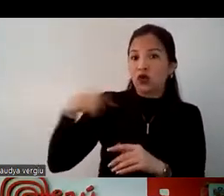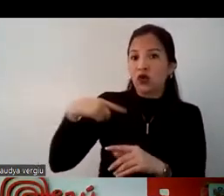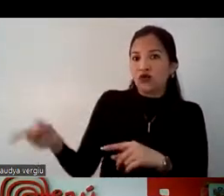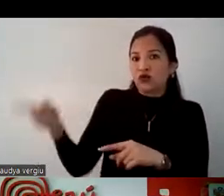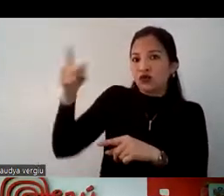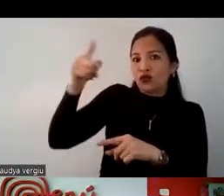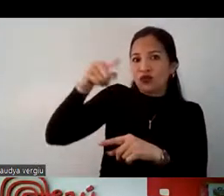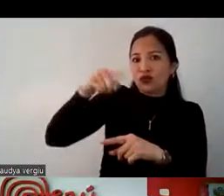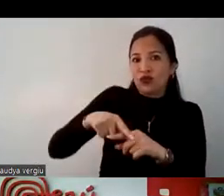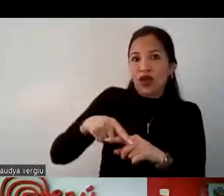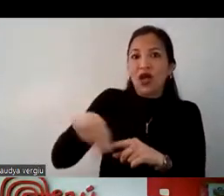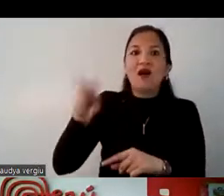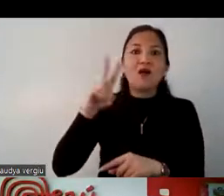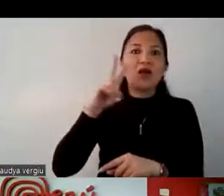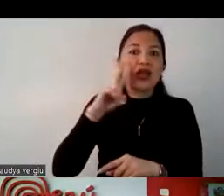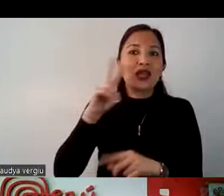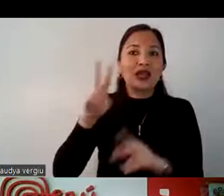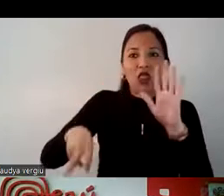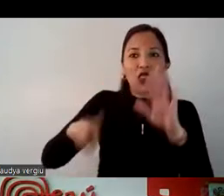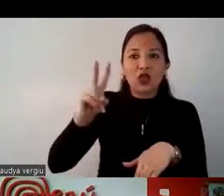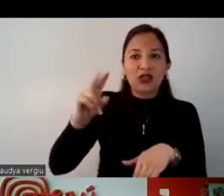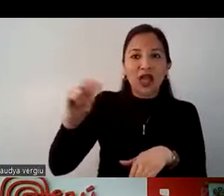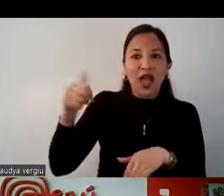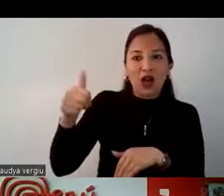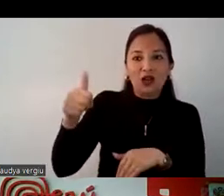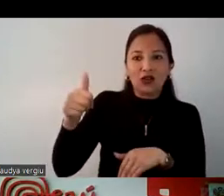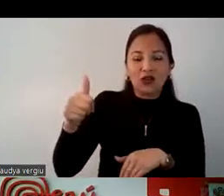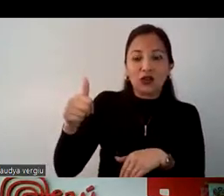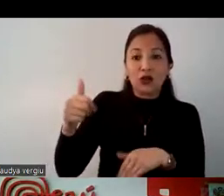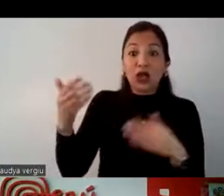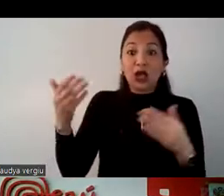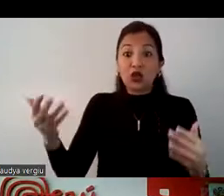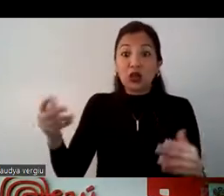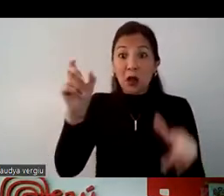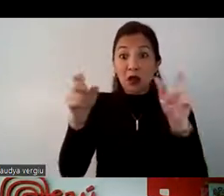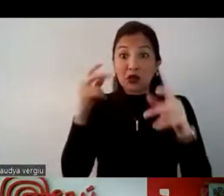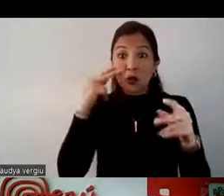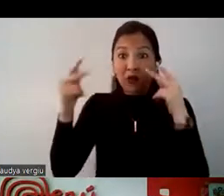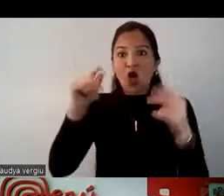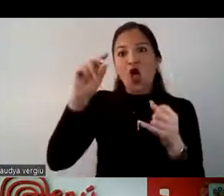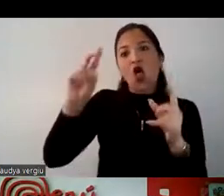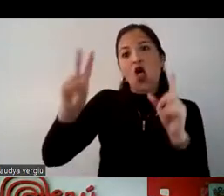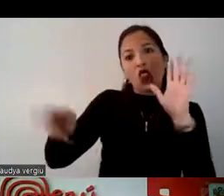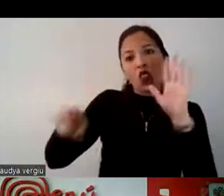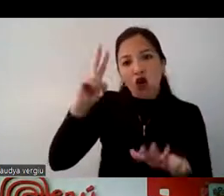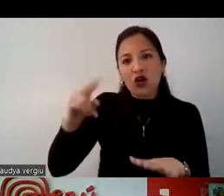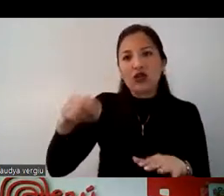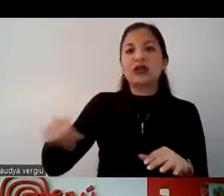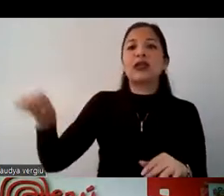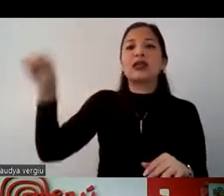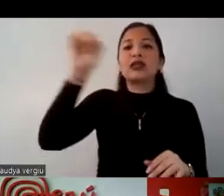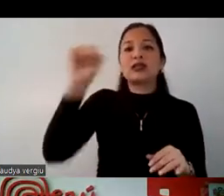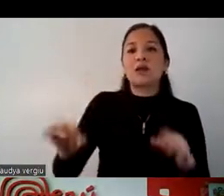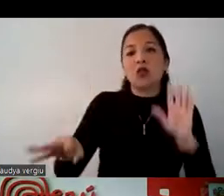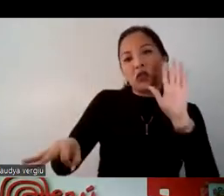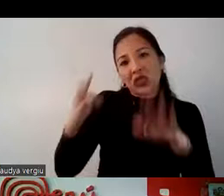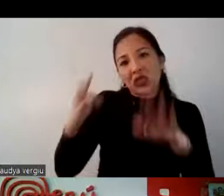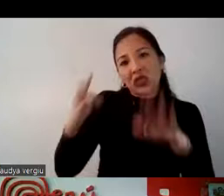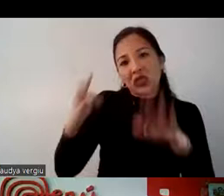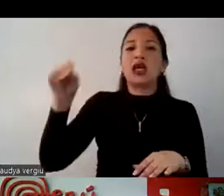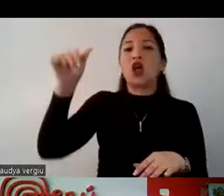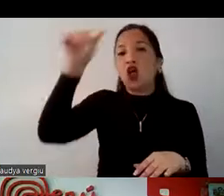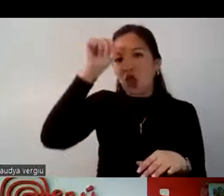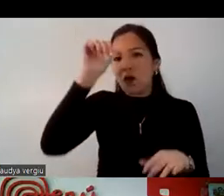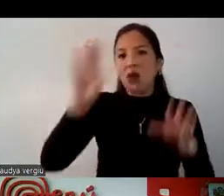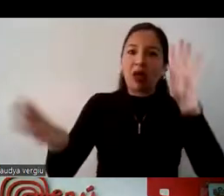al viernes doce de agosto. Entonces, el turista tuvo doce, sábado trece, y domingo catorce de libres.